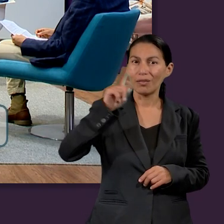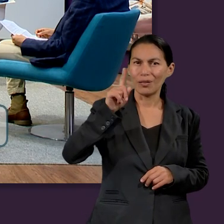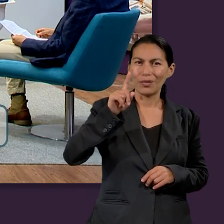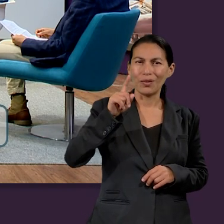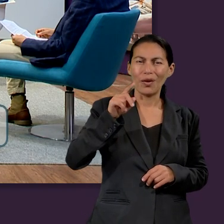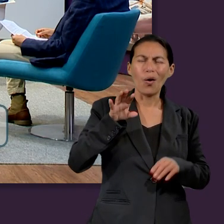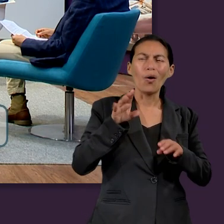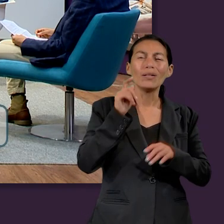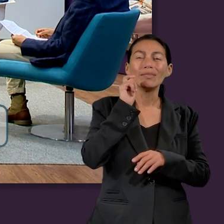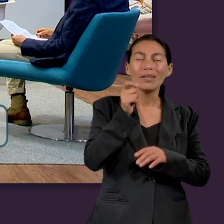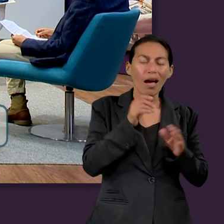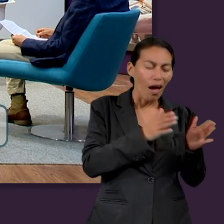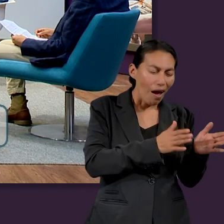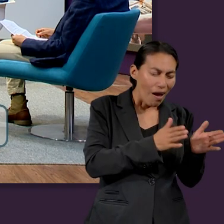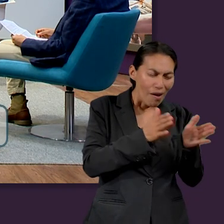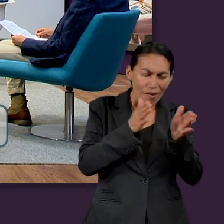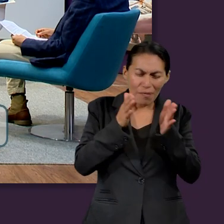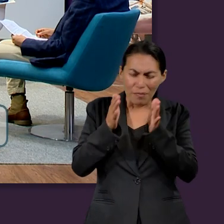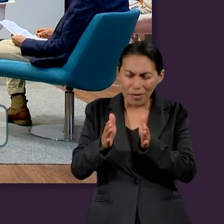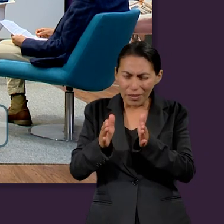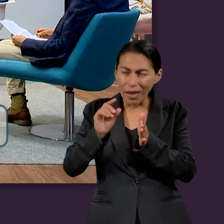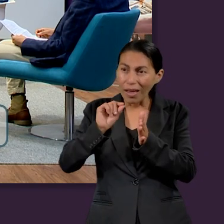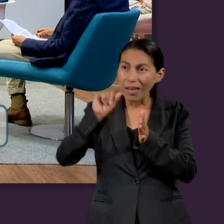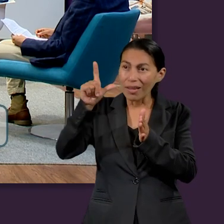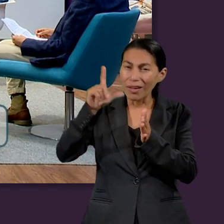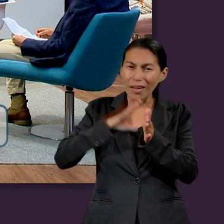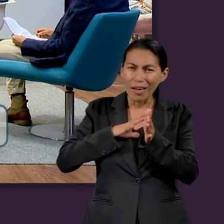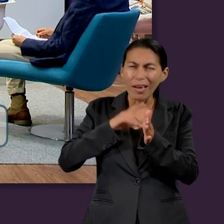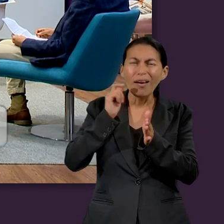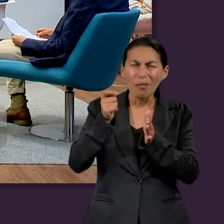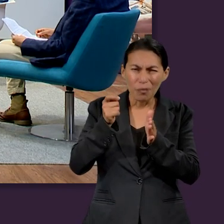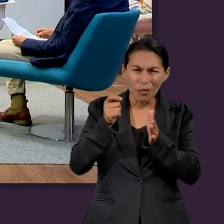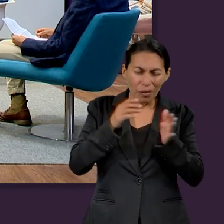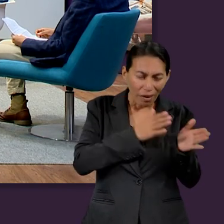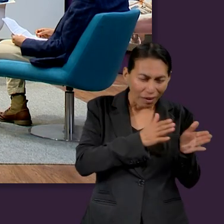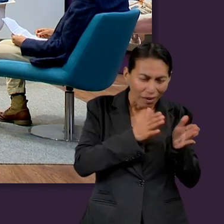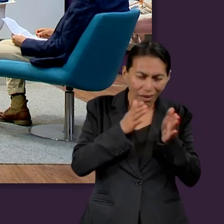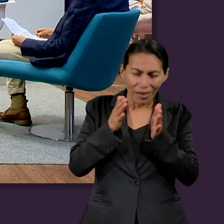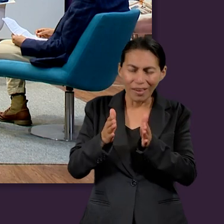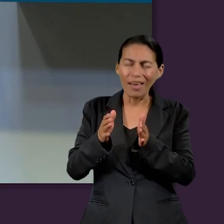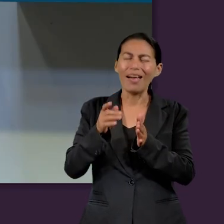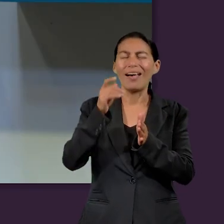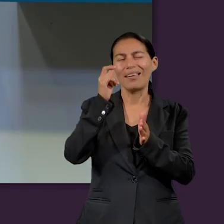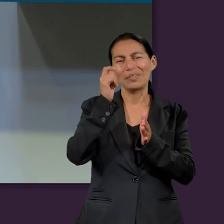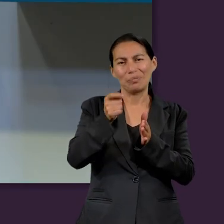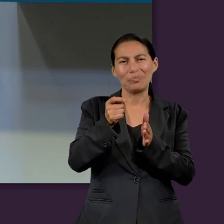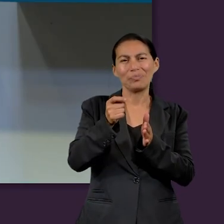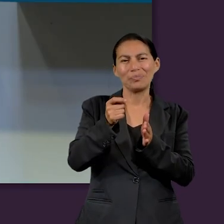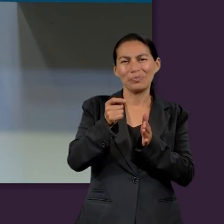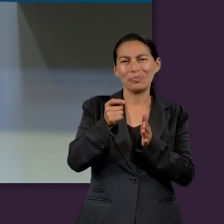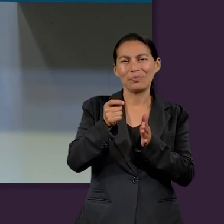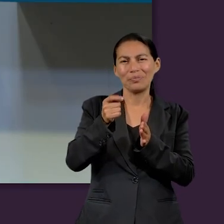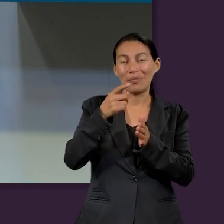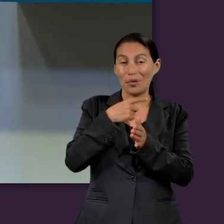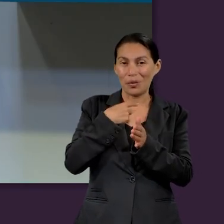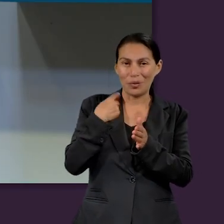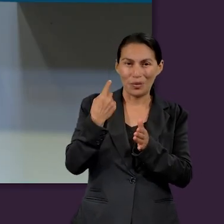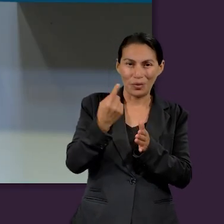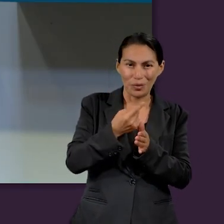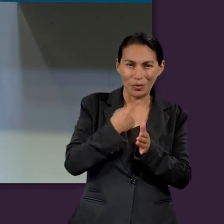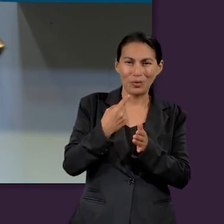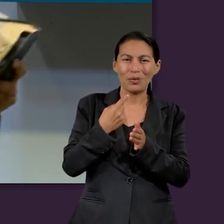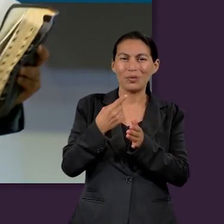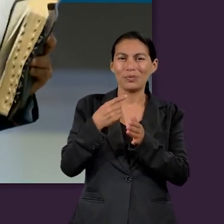cómo planificar para tener éxito. Y planificar, entonces, representa que